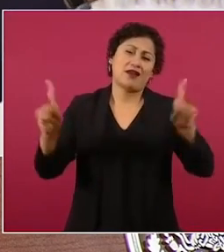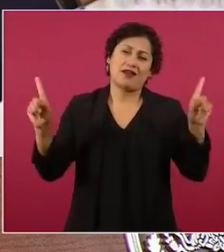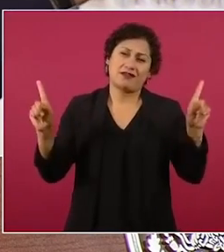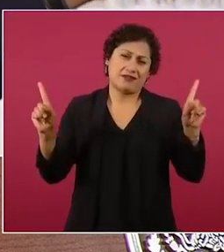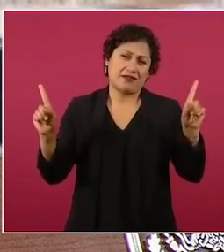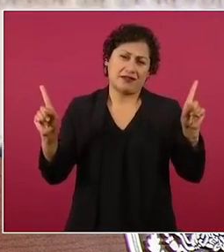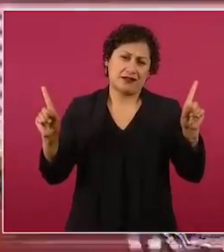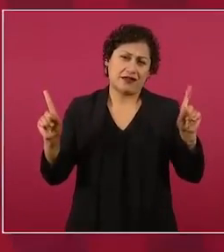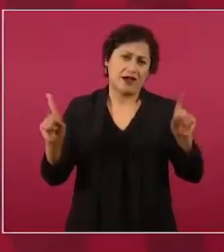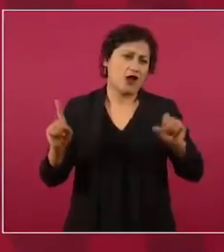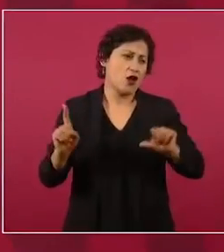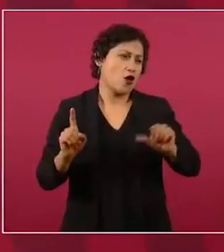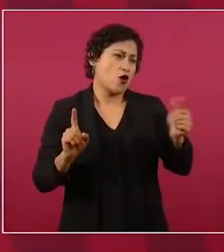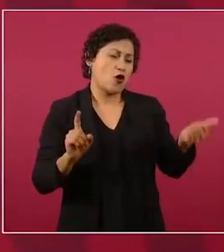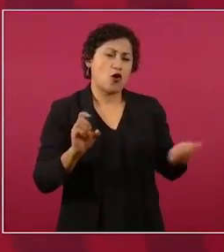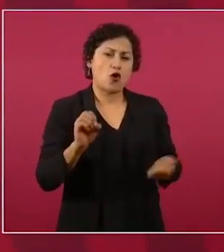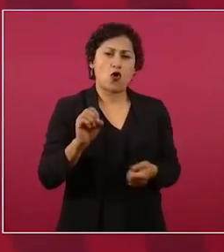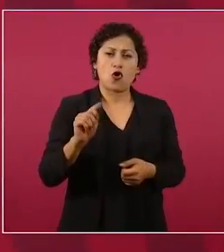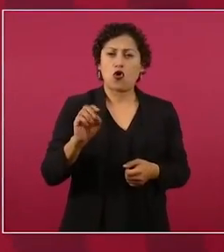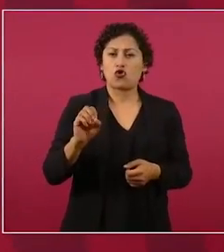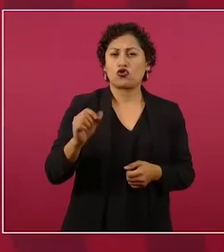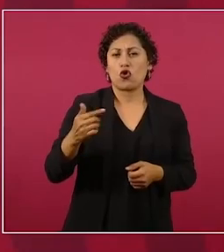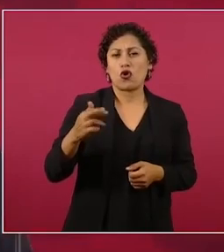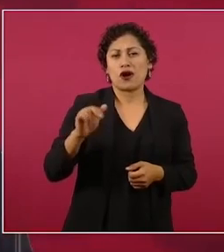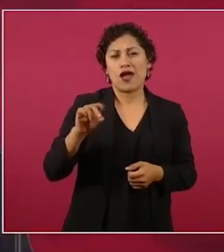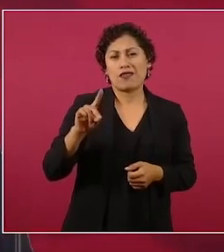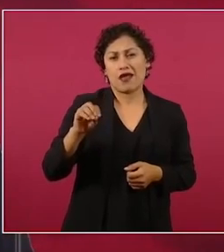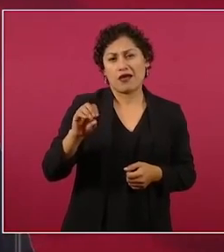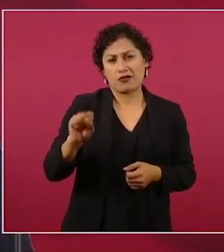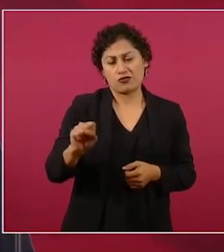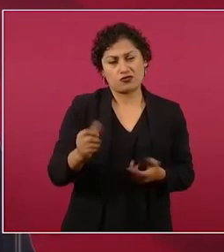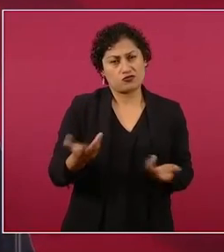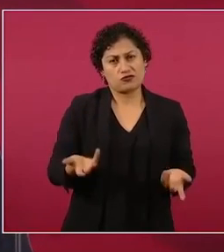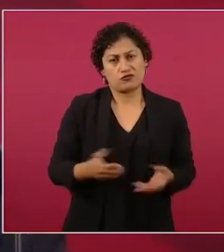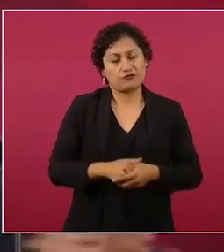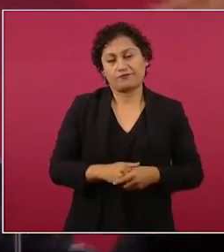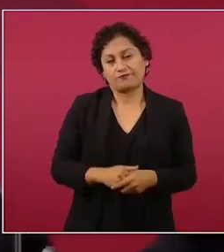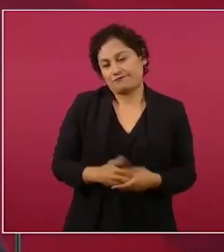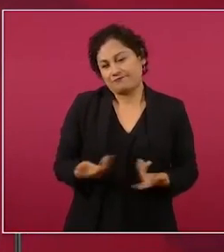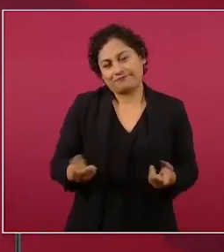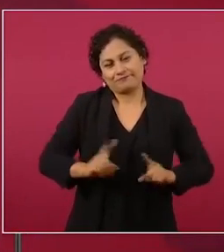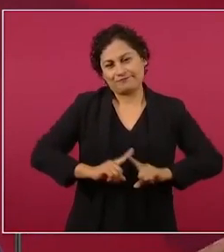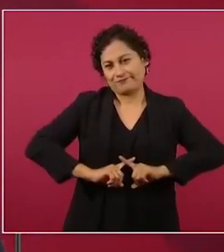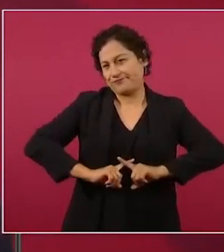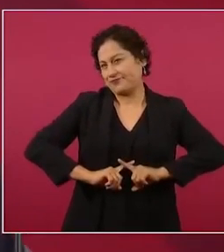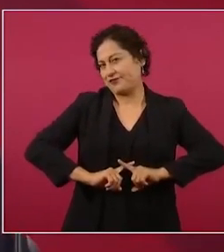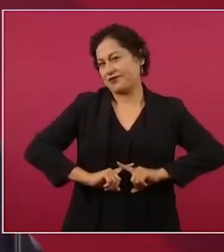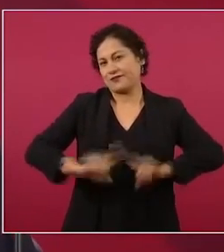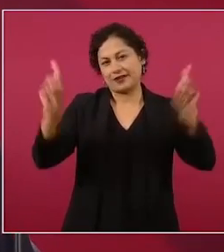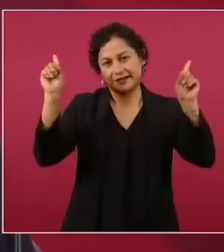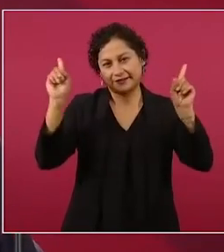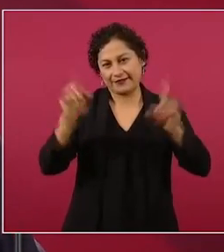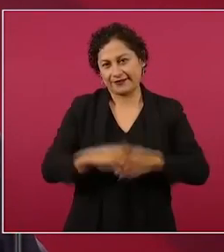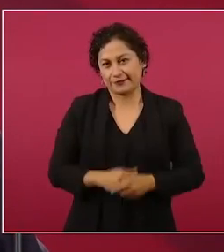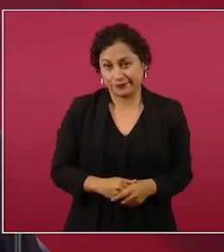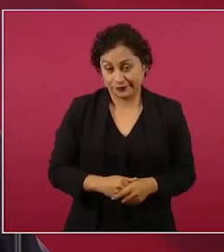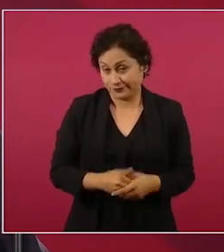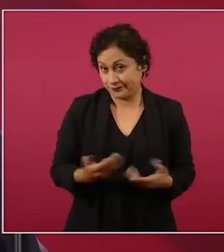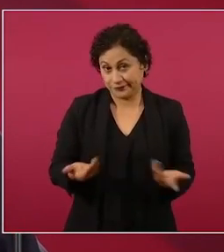ya, nada que ver con Otto Granados